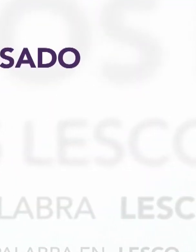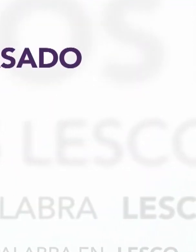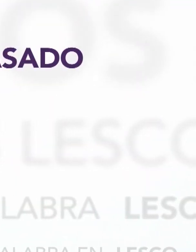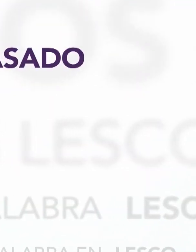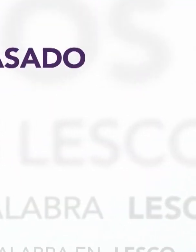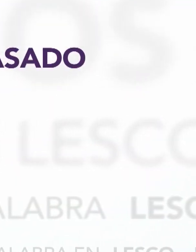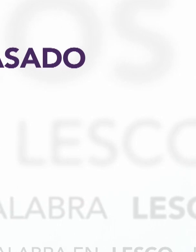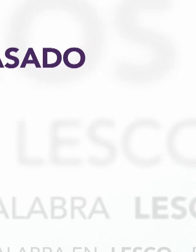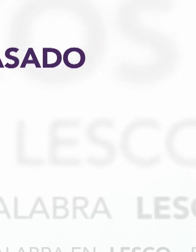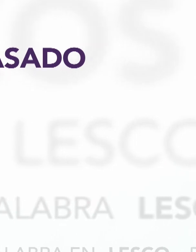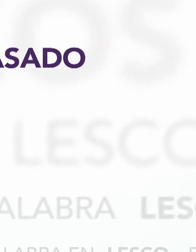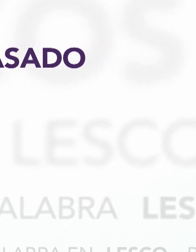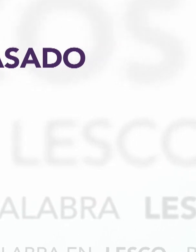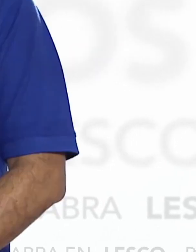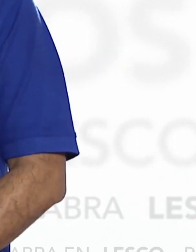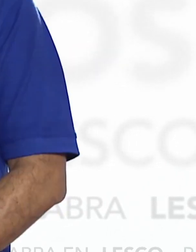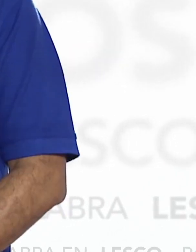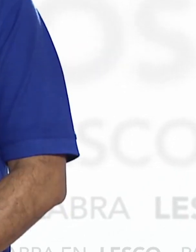Casado.